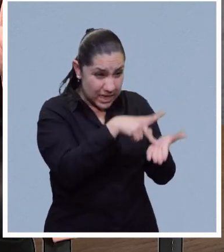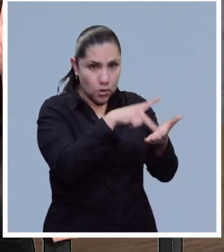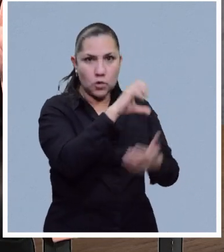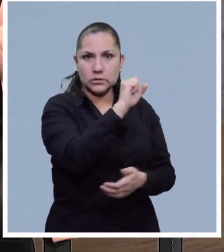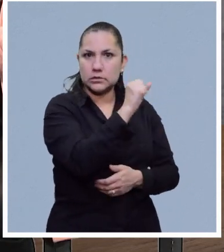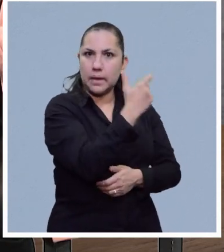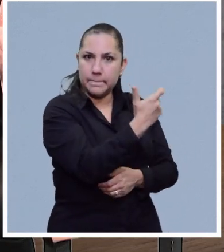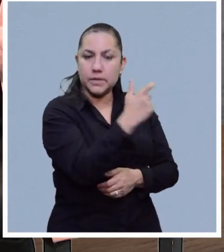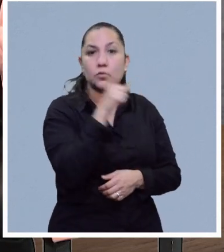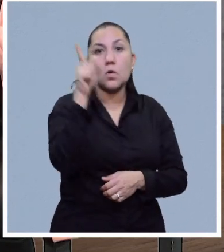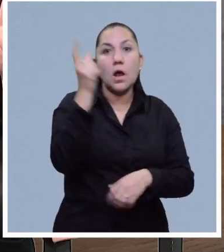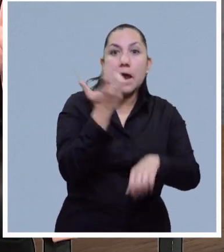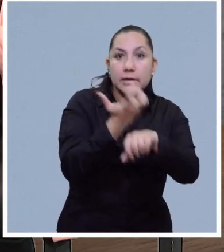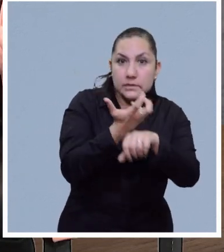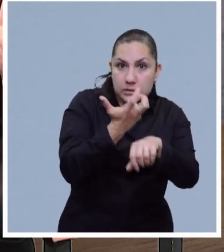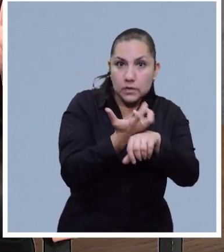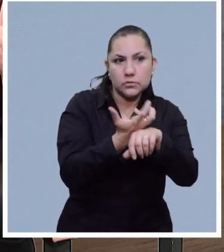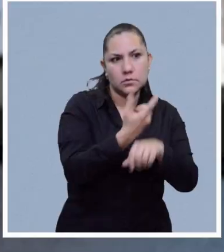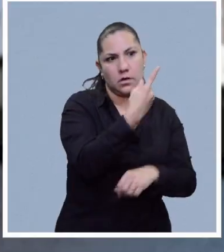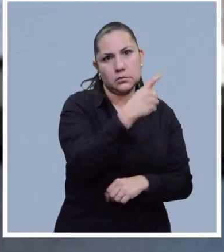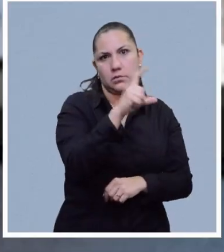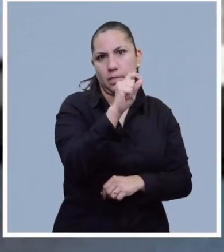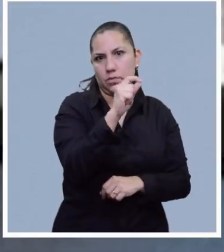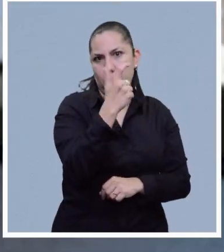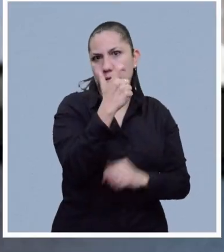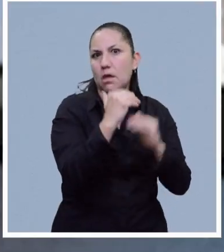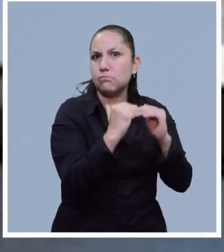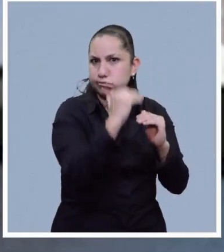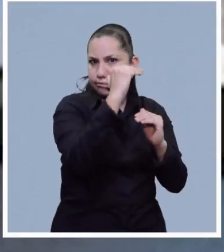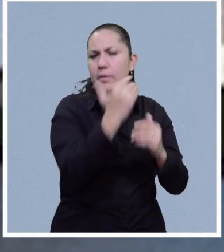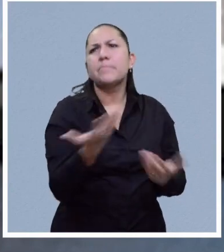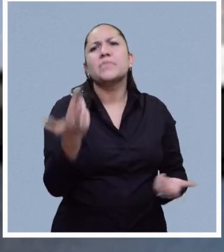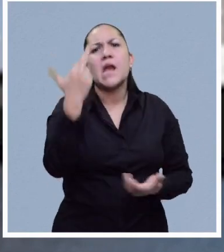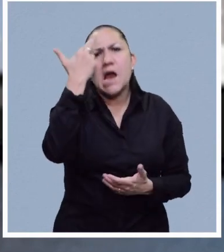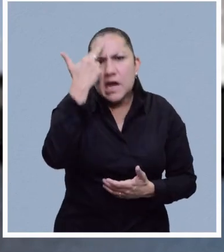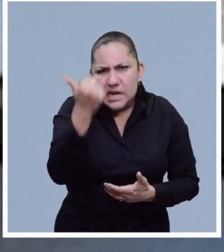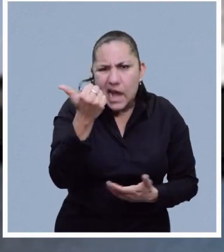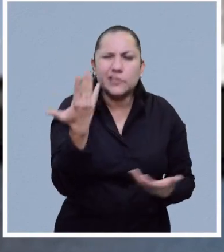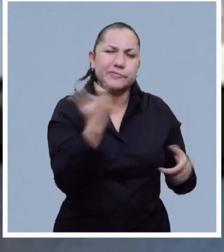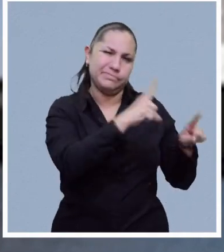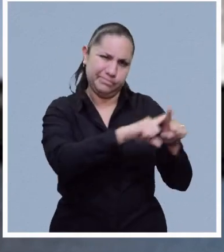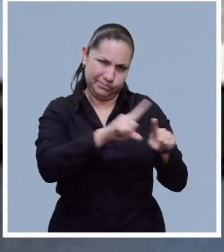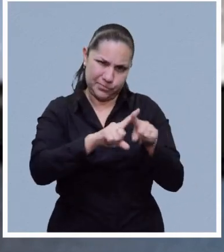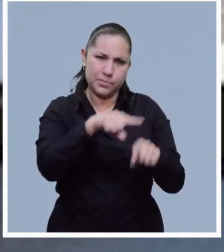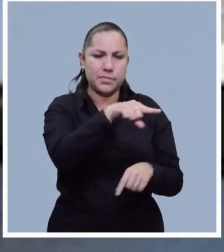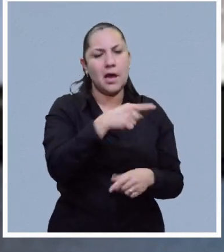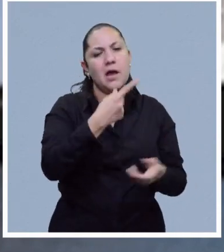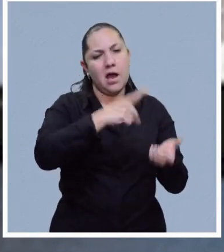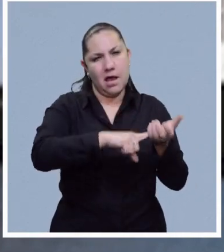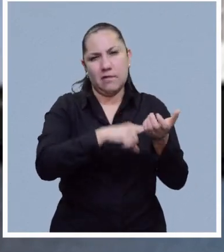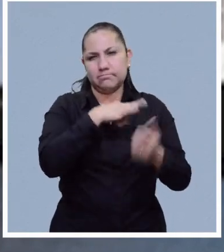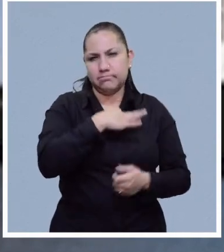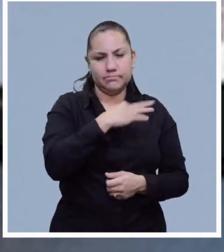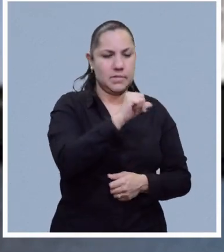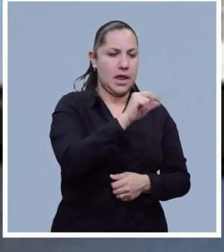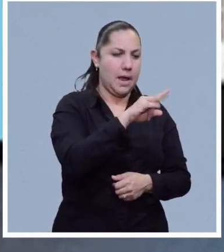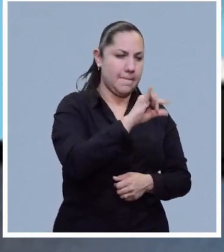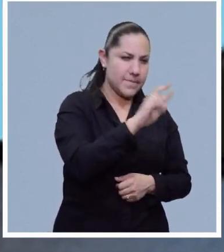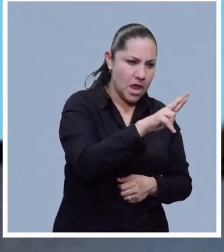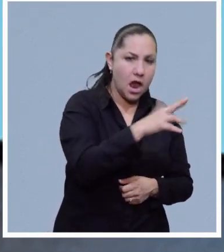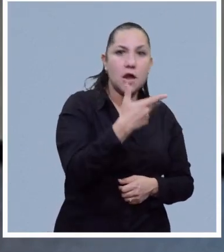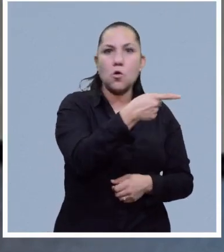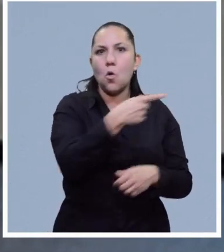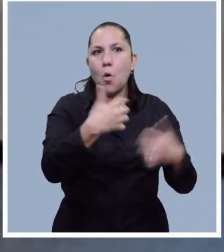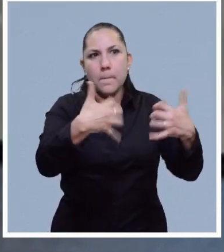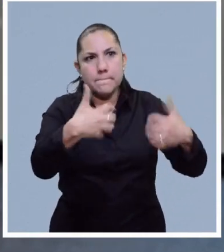pesos el kilo y en Estados Unidos 120. Obviamente pues viene de diferentes razones, la gripe aviar, que no hay producción,